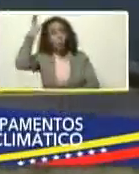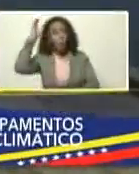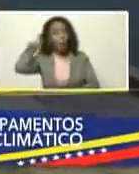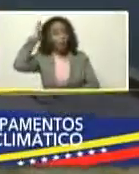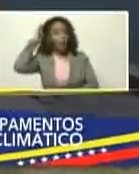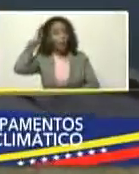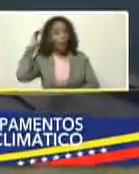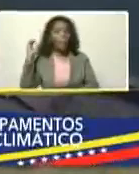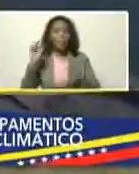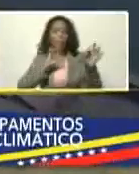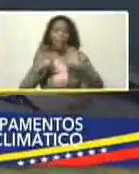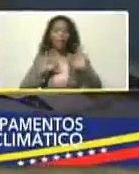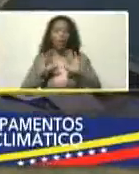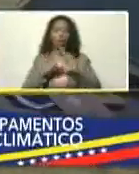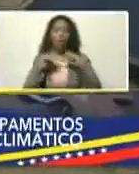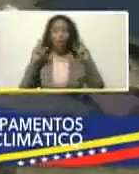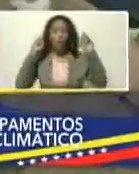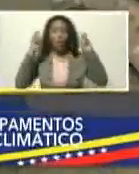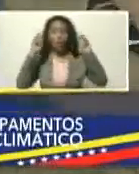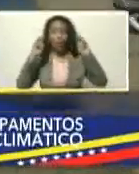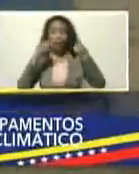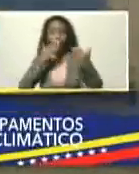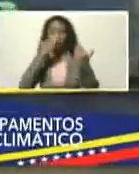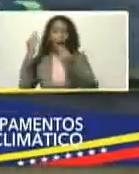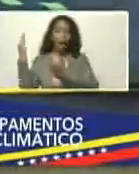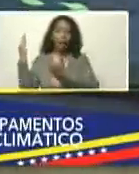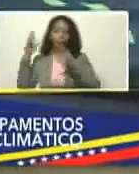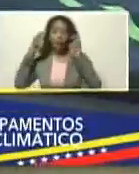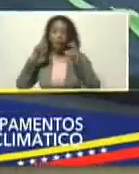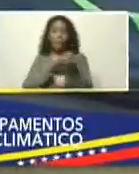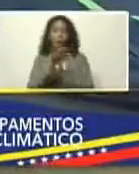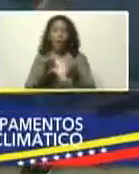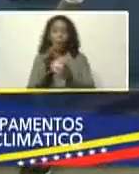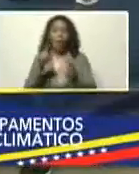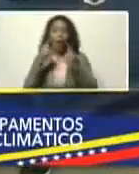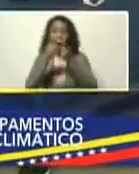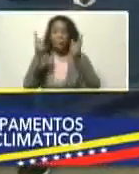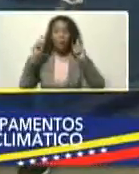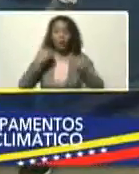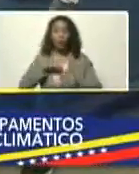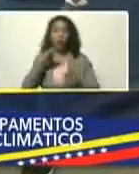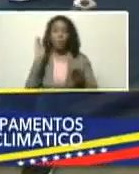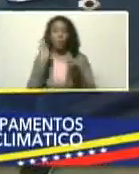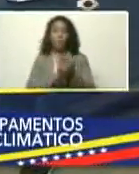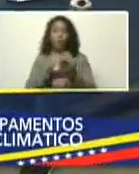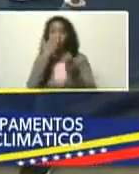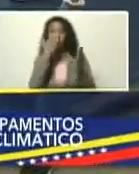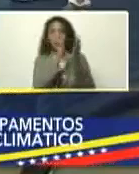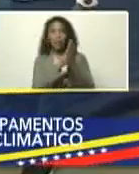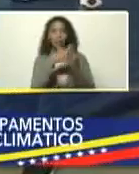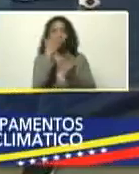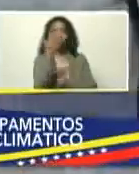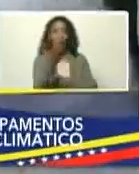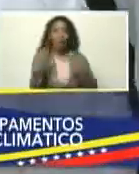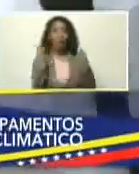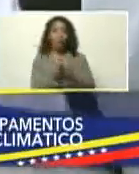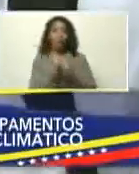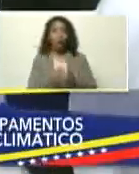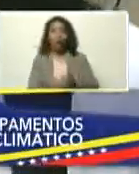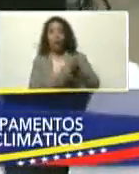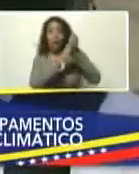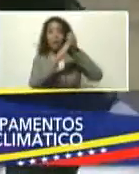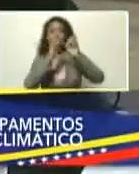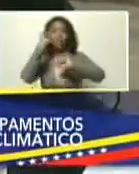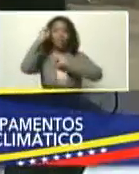preparada, para todos los escenarios, y este escenario, de la crisis climática, nos ponemos frente, con usted, el conductor de victoria,